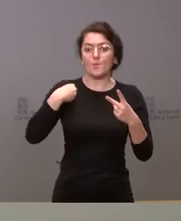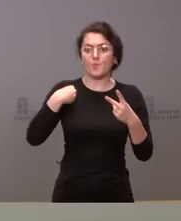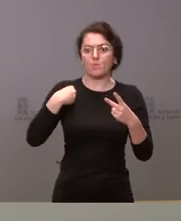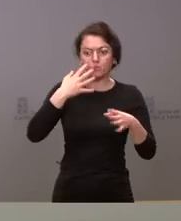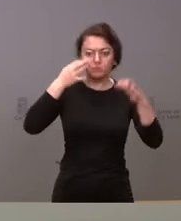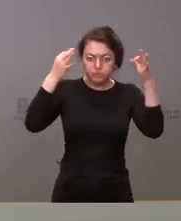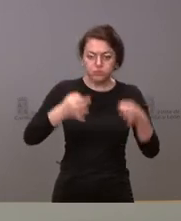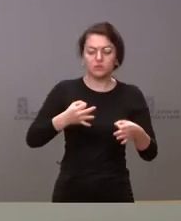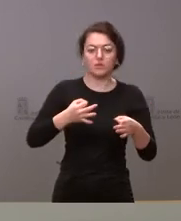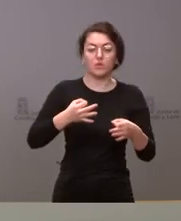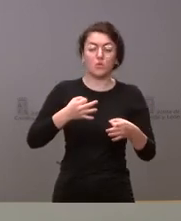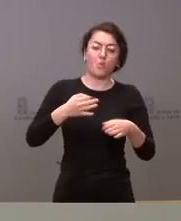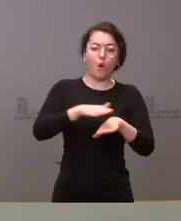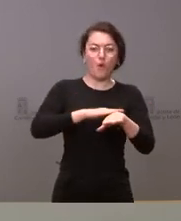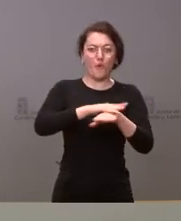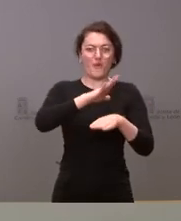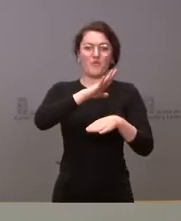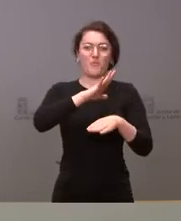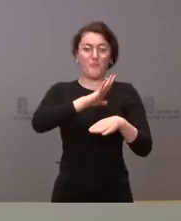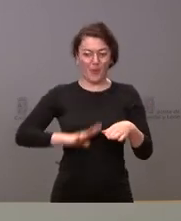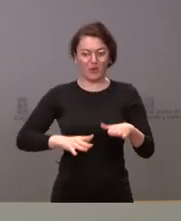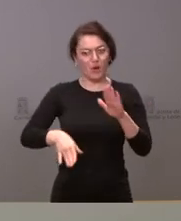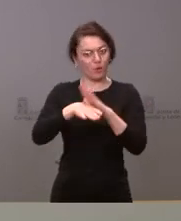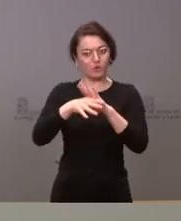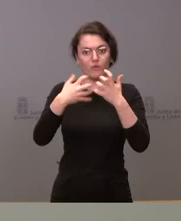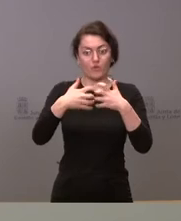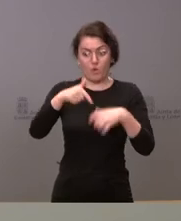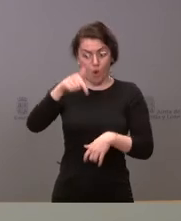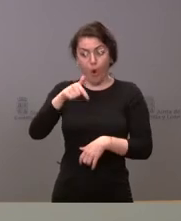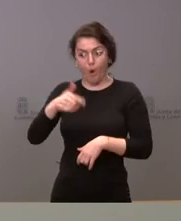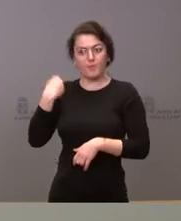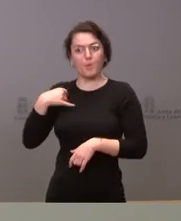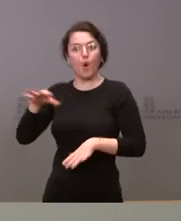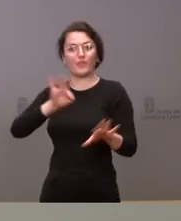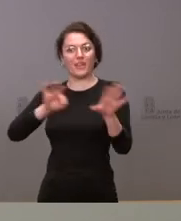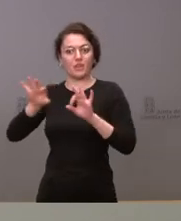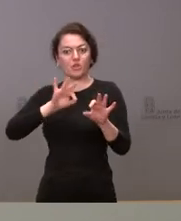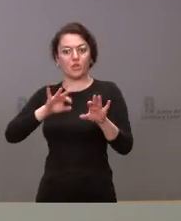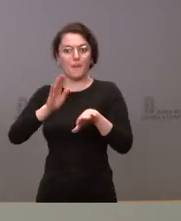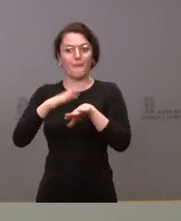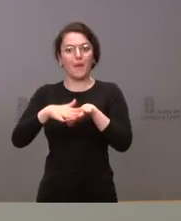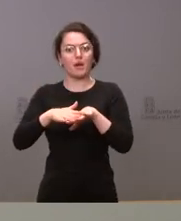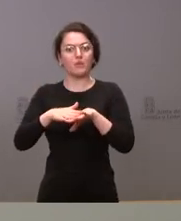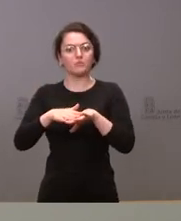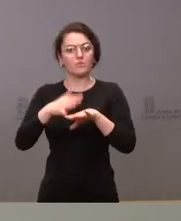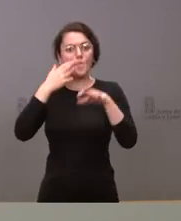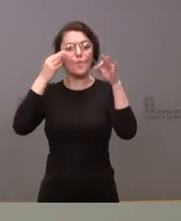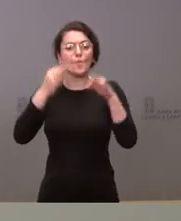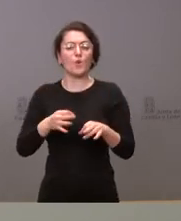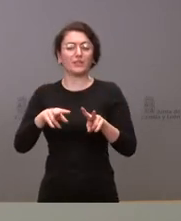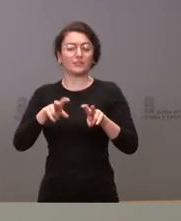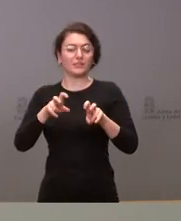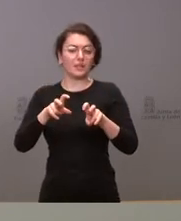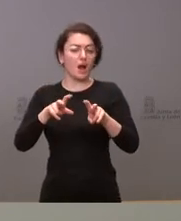sigue funcionando hoy hemos tomado como ven ustedes decisiones que garantizan el funcionamiento de la administración en el ámbito de Ucrania